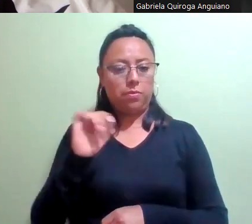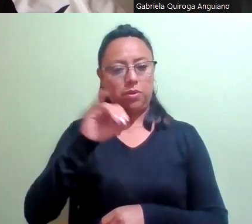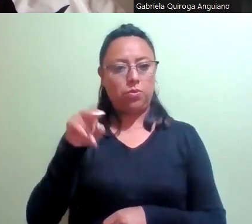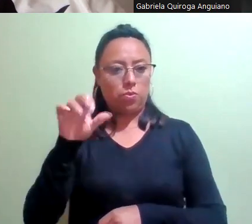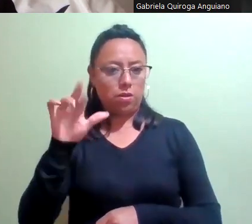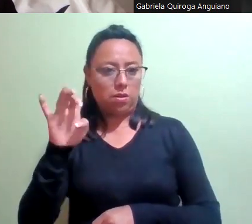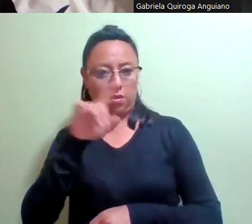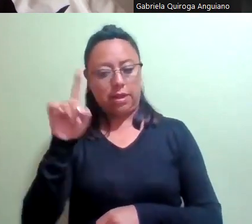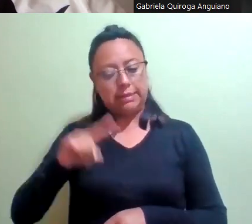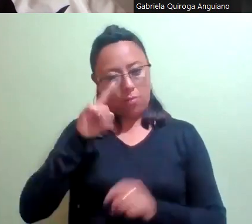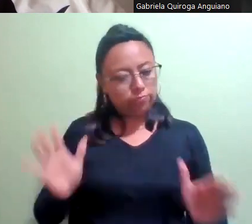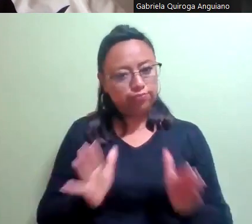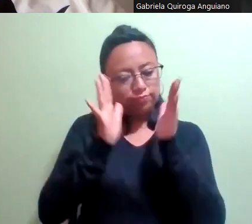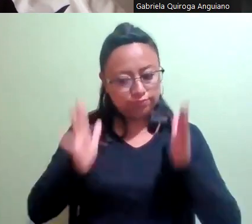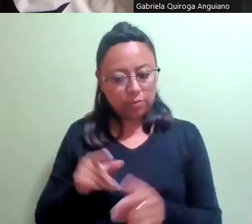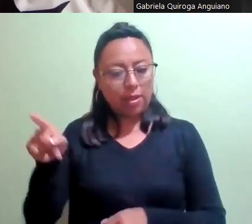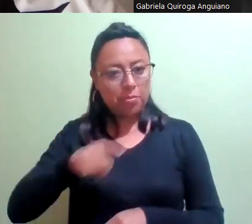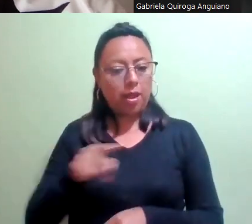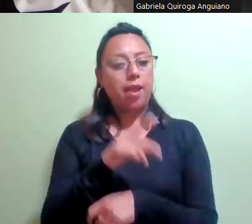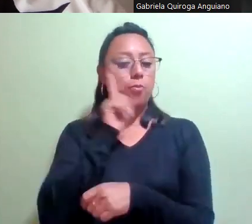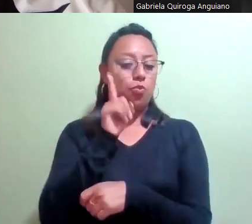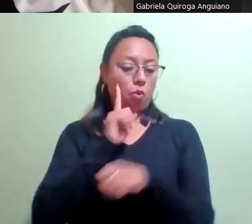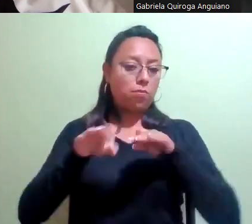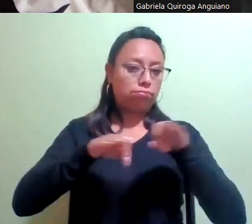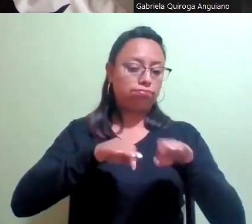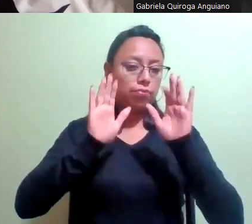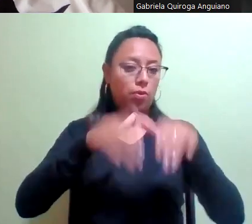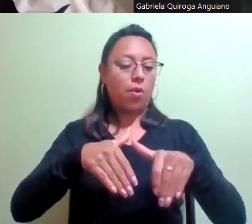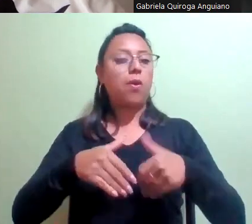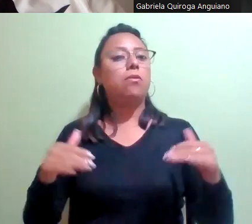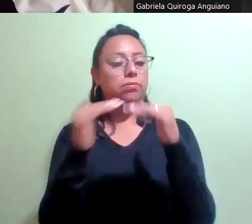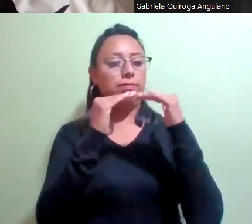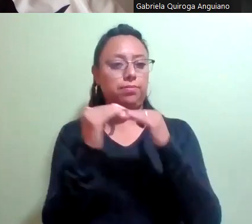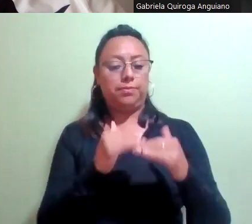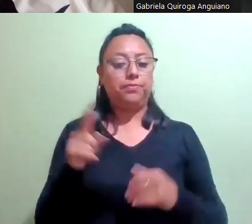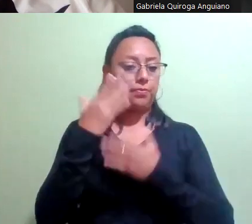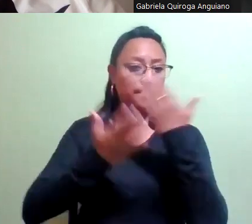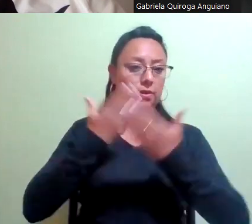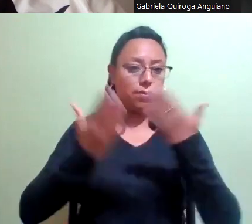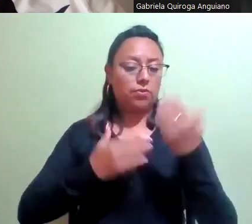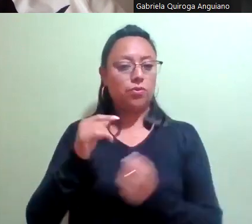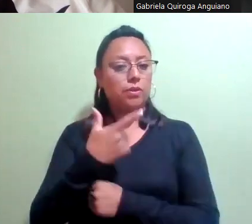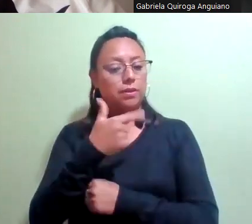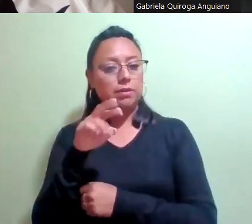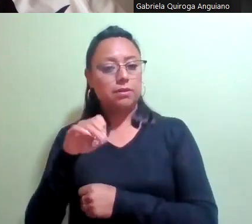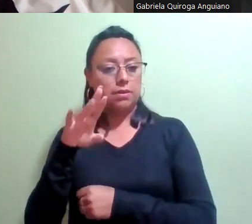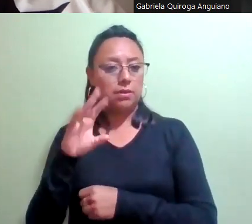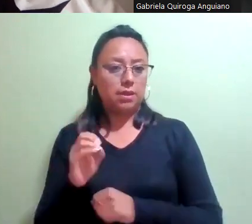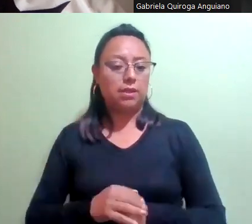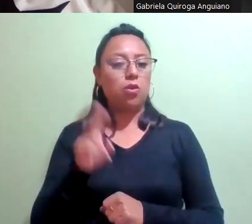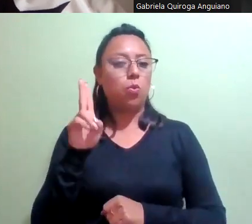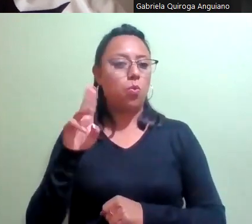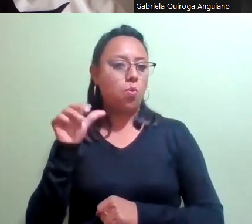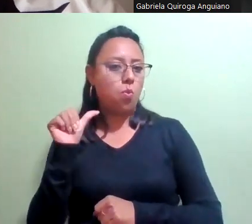mujeres a la planta laboral en igualdad de condiciones. Ella es maestra en estudios de género por la Universidad Autónoma Metropolitana Unidad Xochimilco.